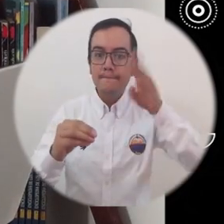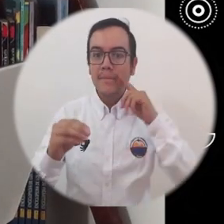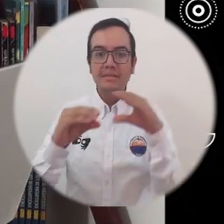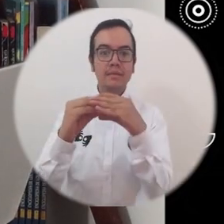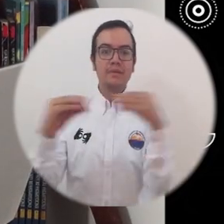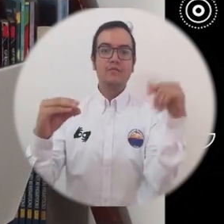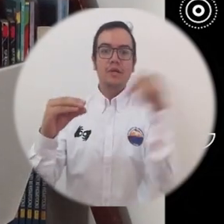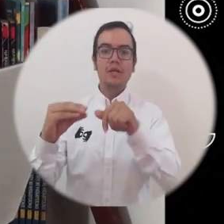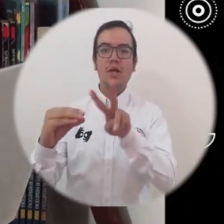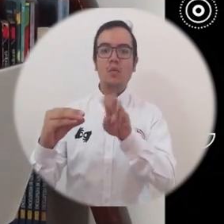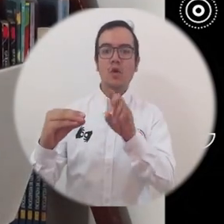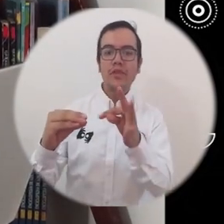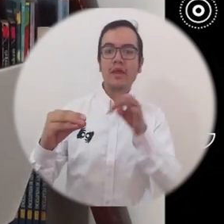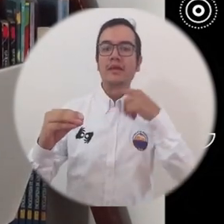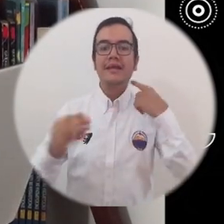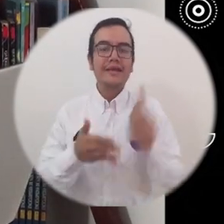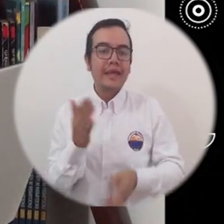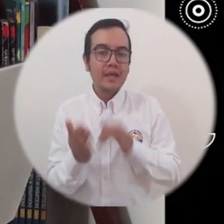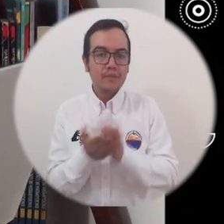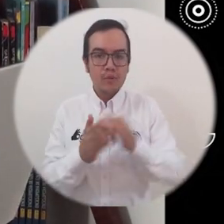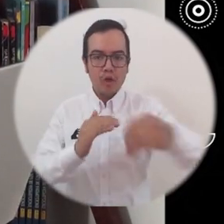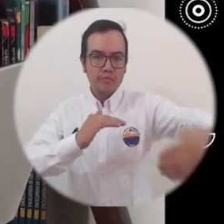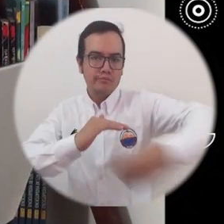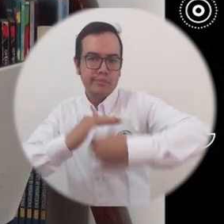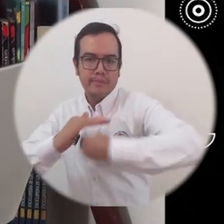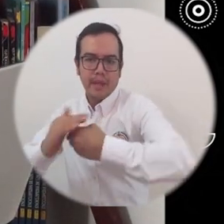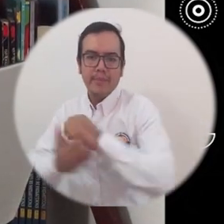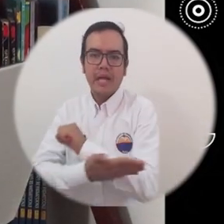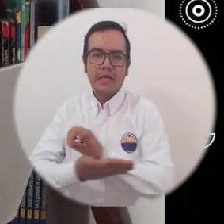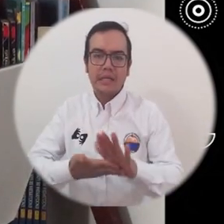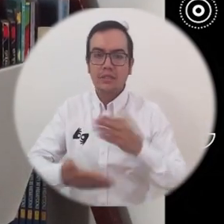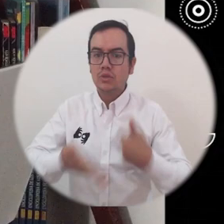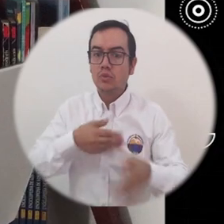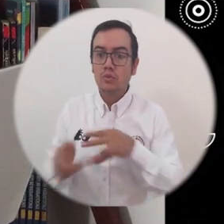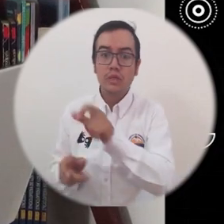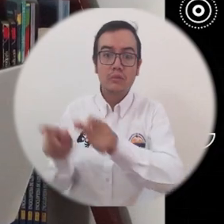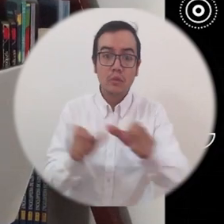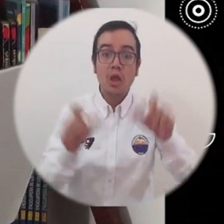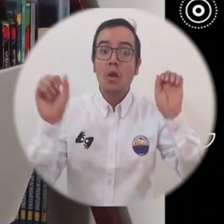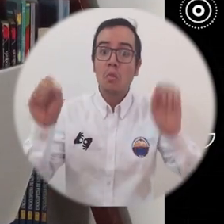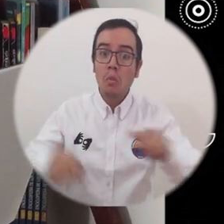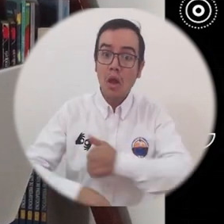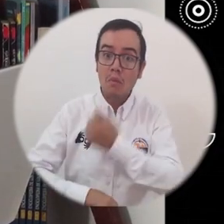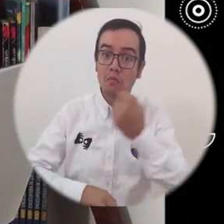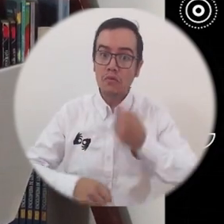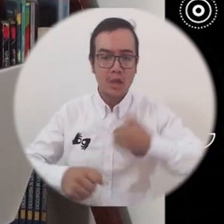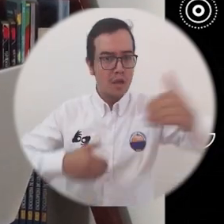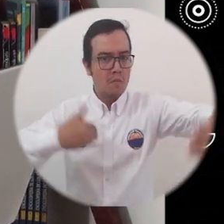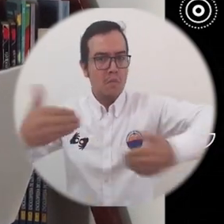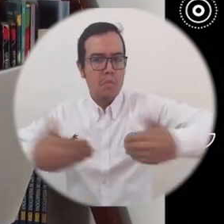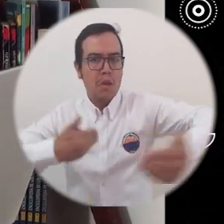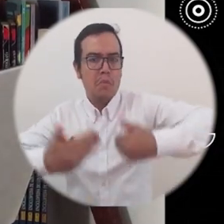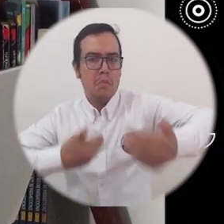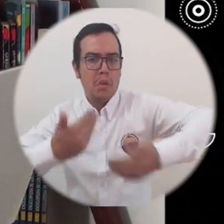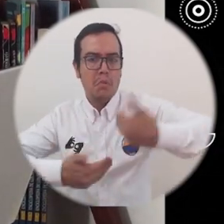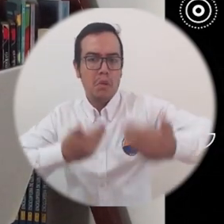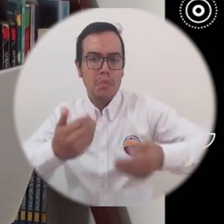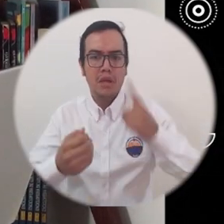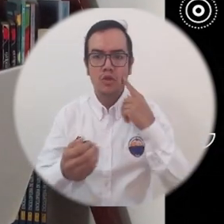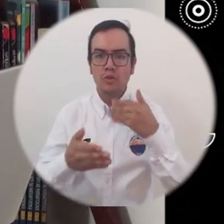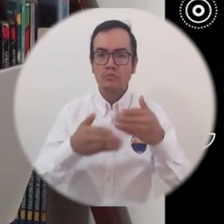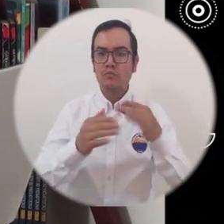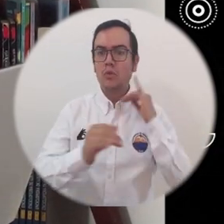implementación de una plataforma web de acceso gratuito en el que las personas de cualquier lugar pueden disfrutar de contenidos